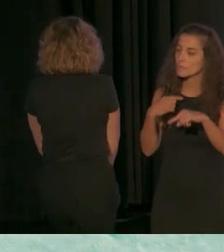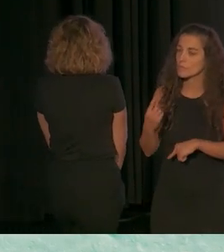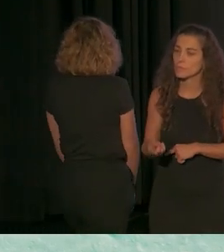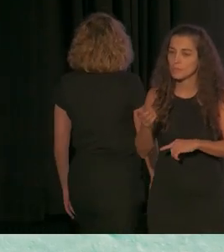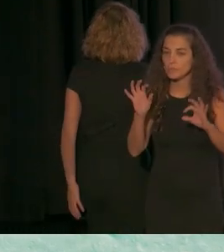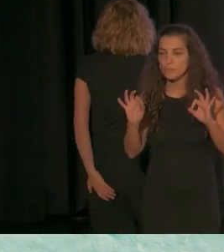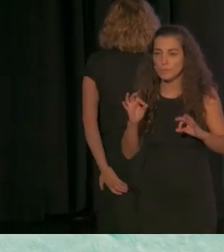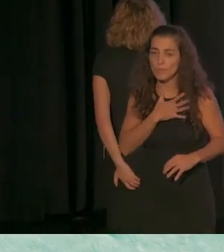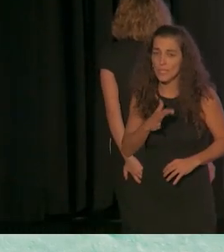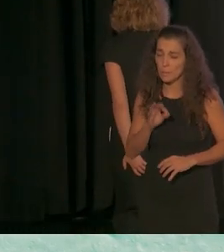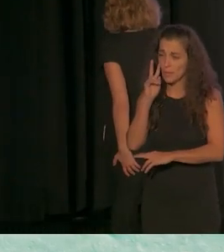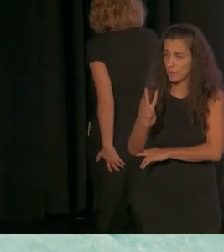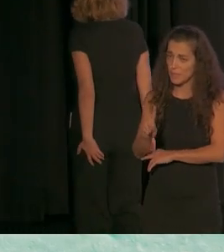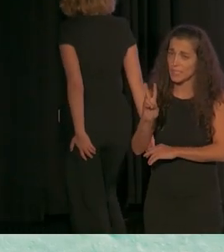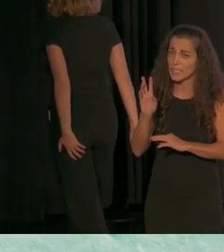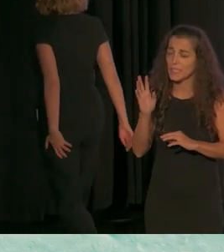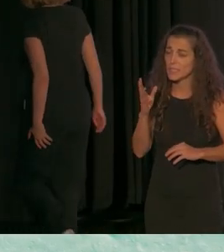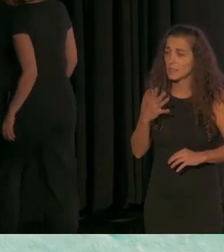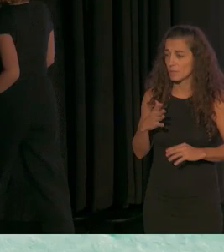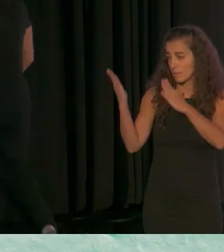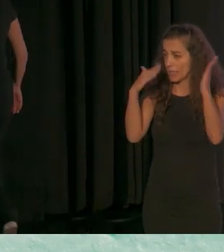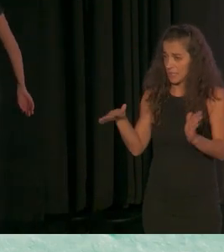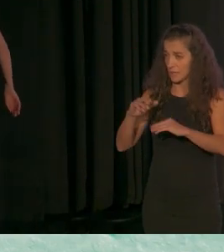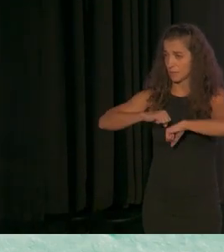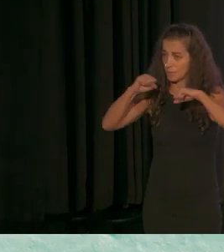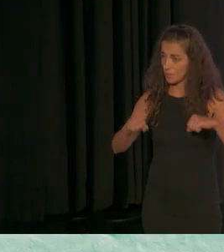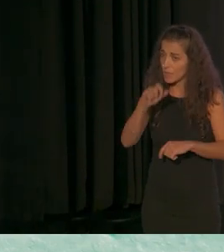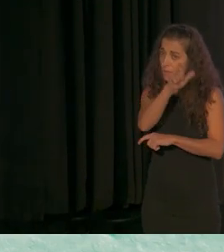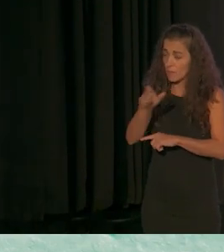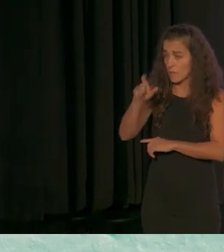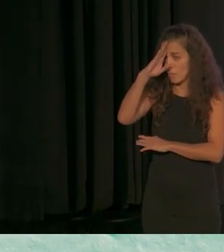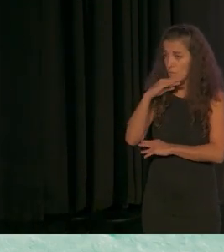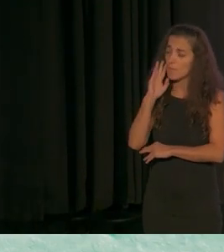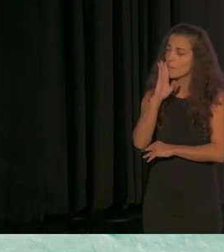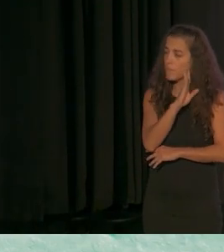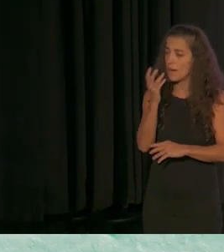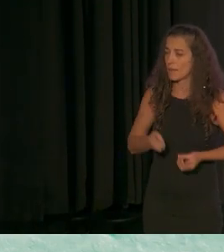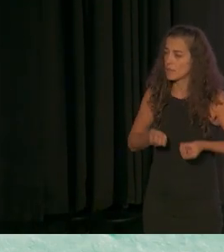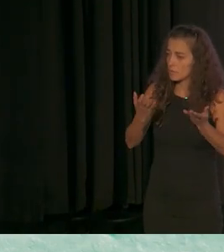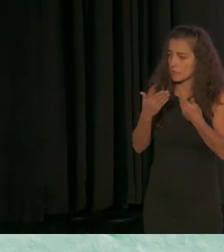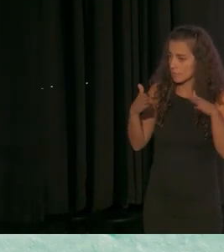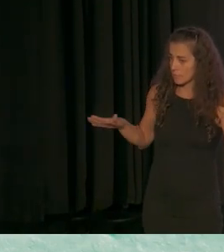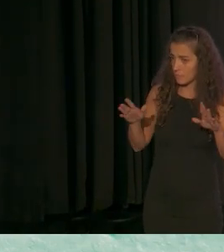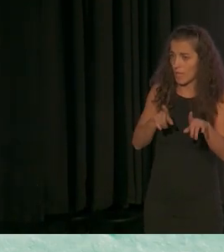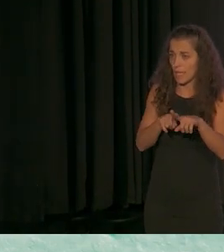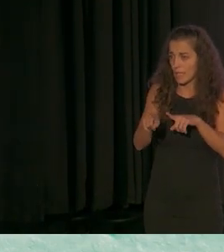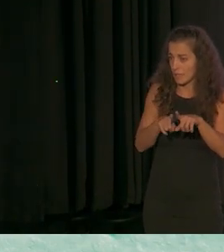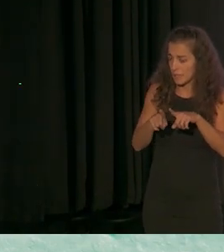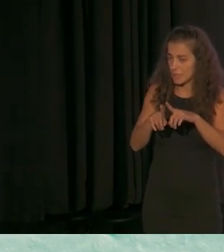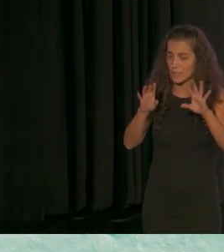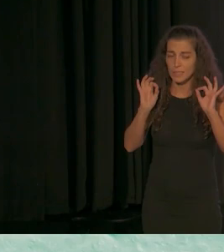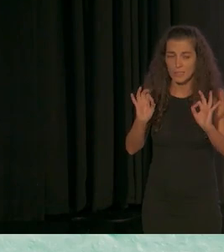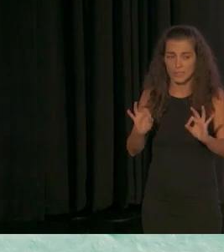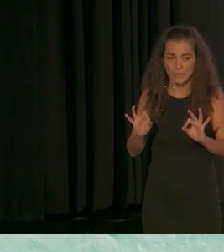que pudimos ver quizás en la edad adulta los padres se manifiestan abiertamente críticos está hablando